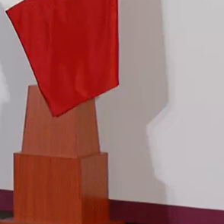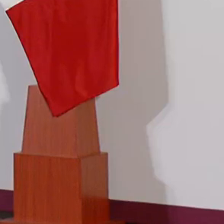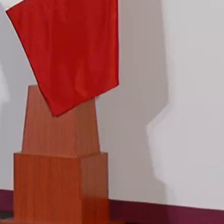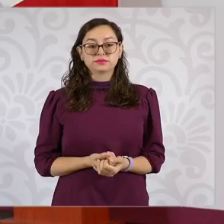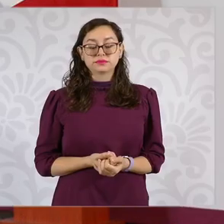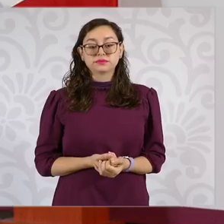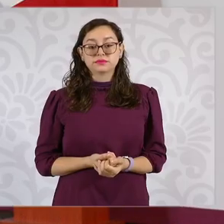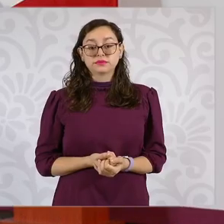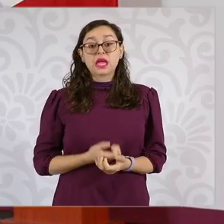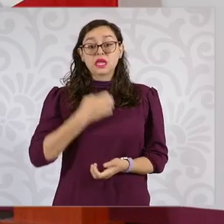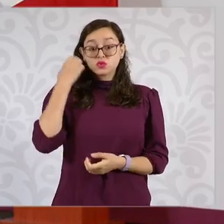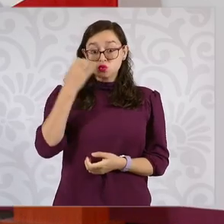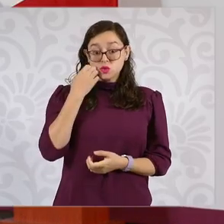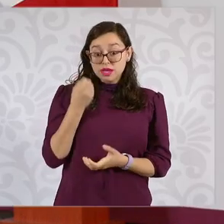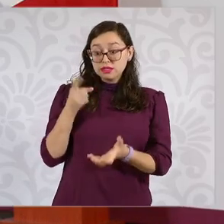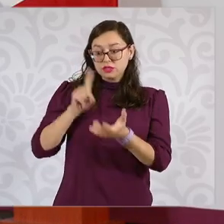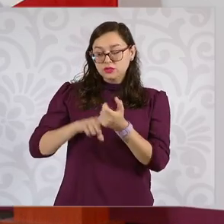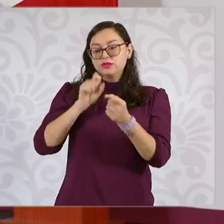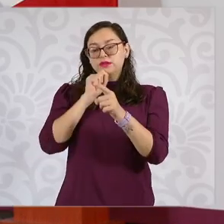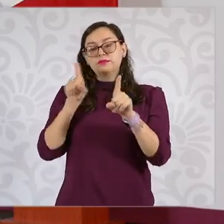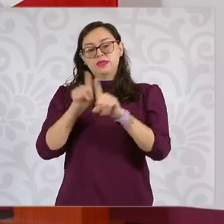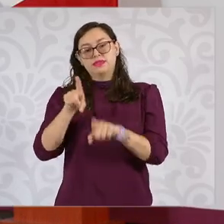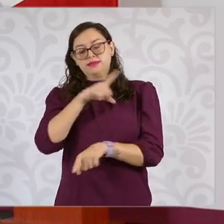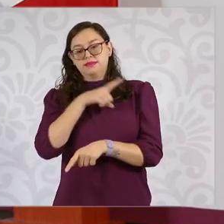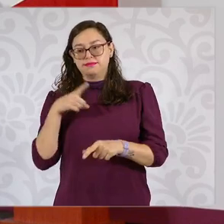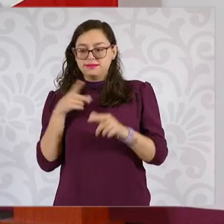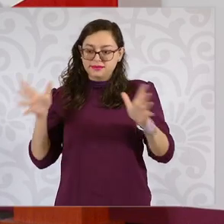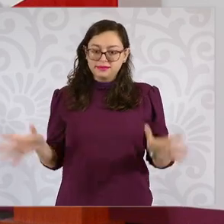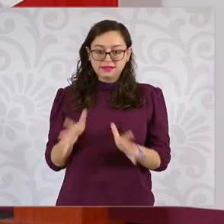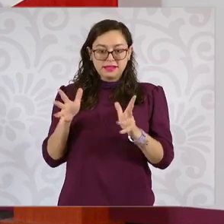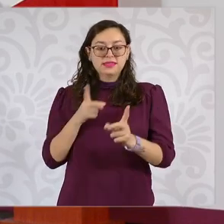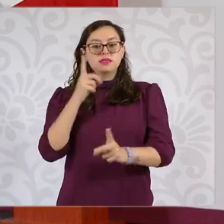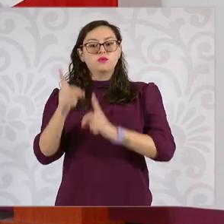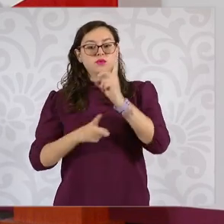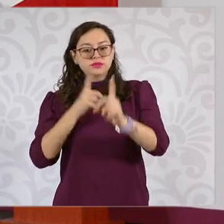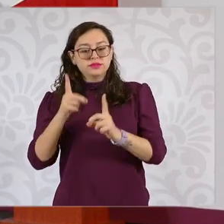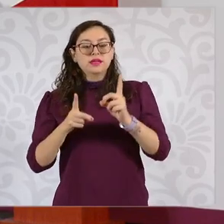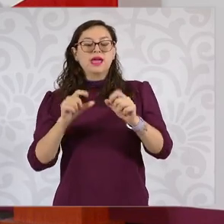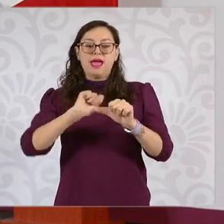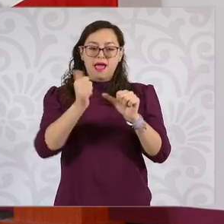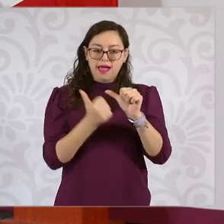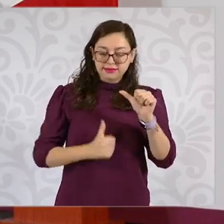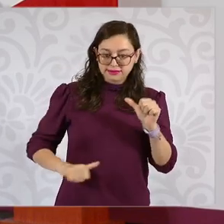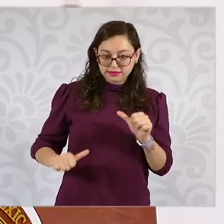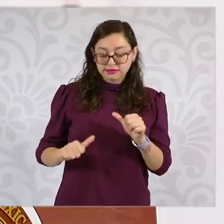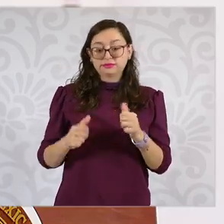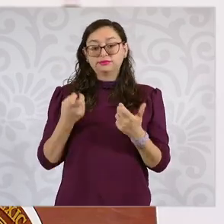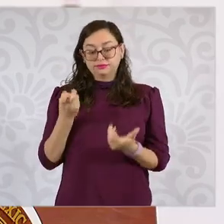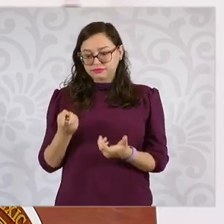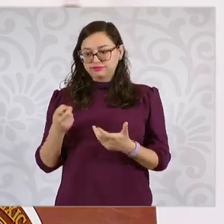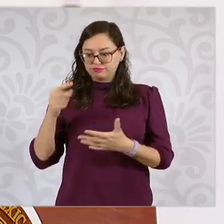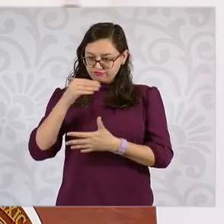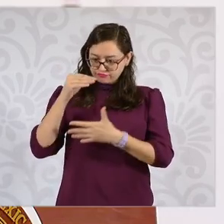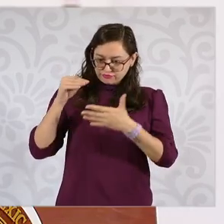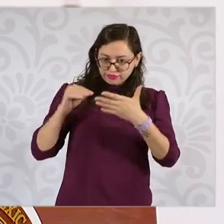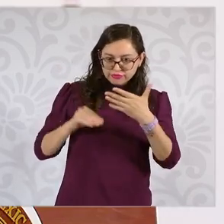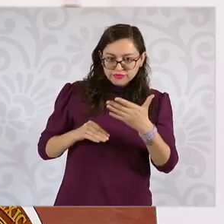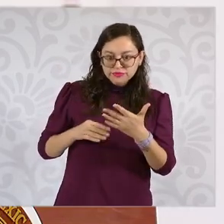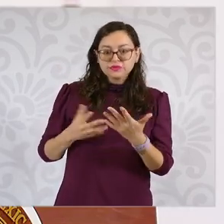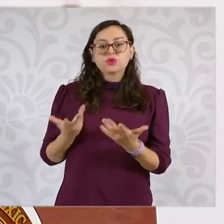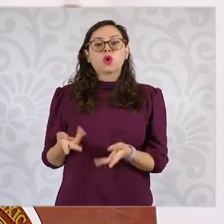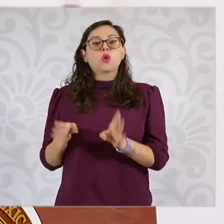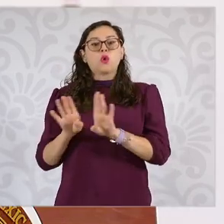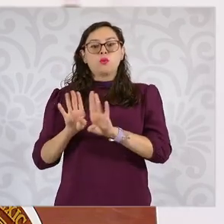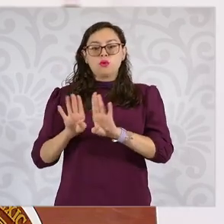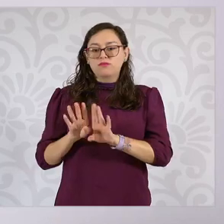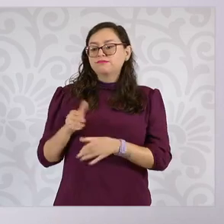promoción de las artes. Y le vamos a dar por último seguimiento a todo lo que hagamos para poder ir midiendo